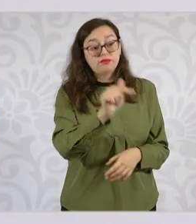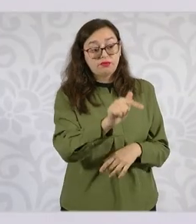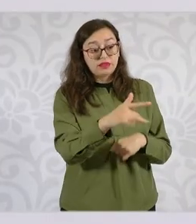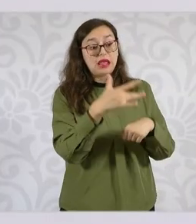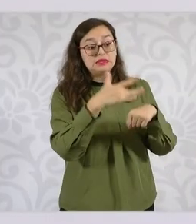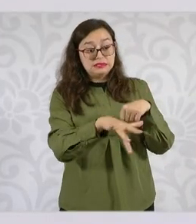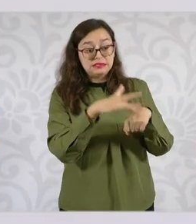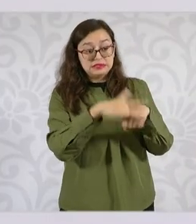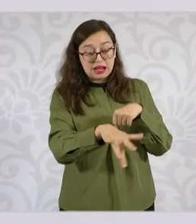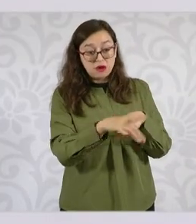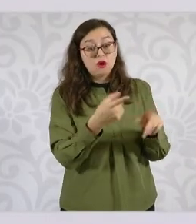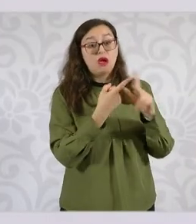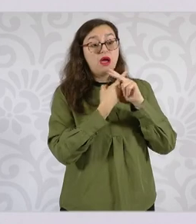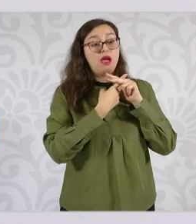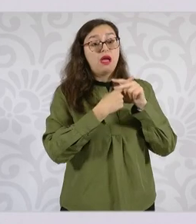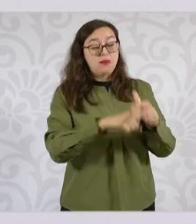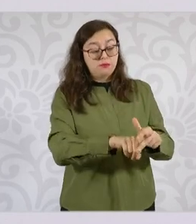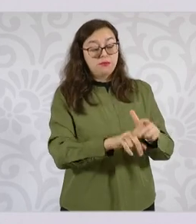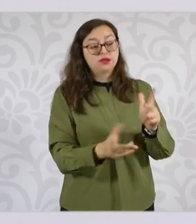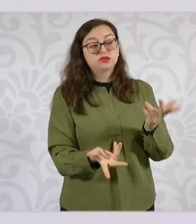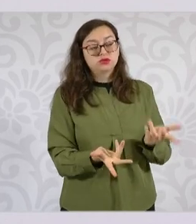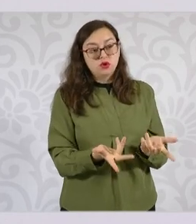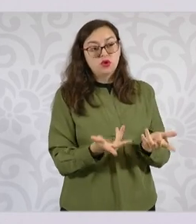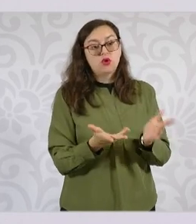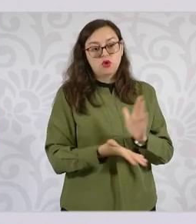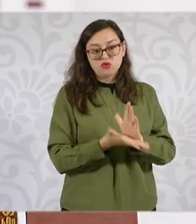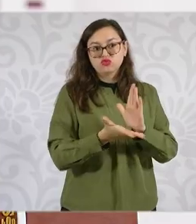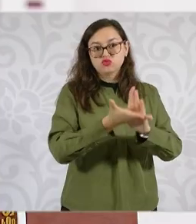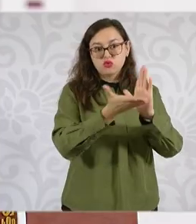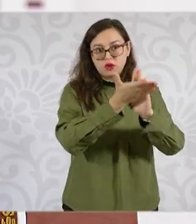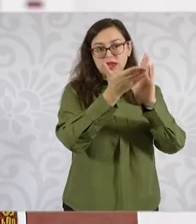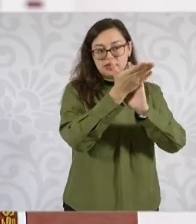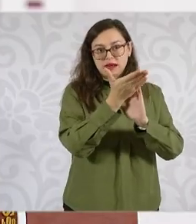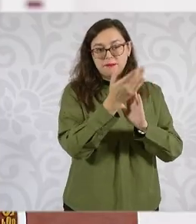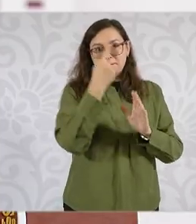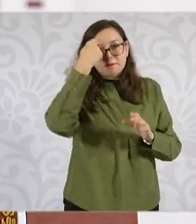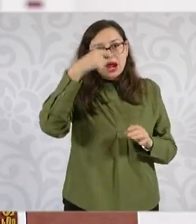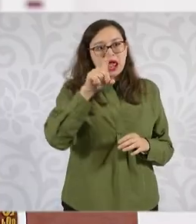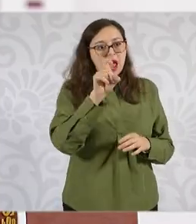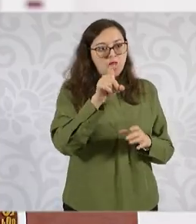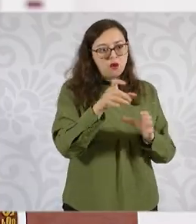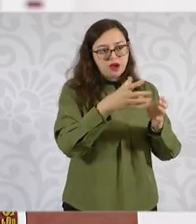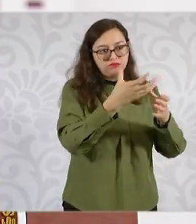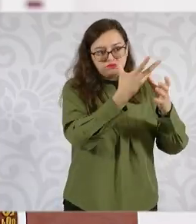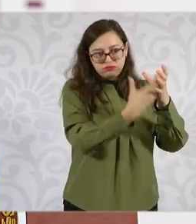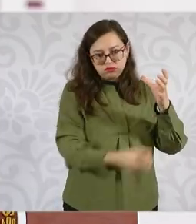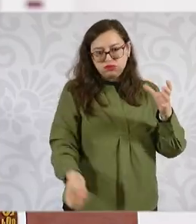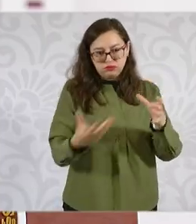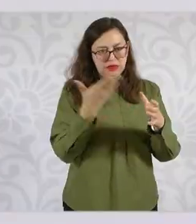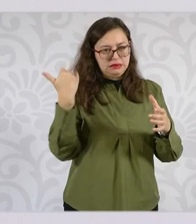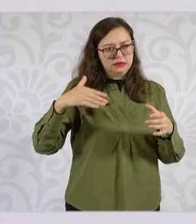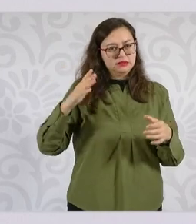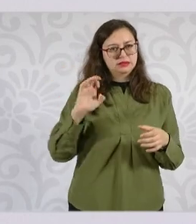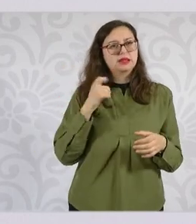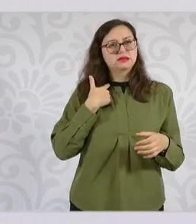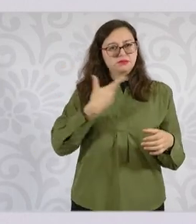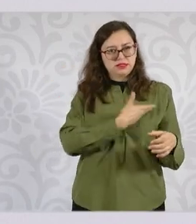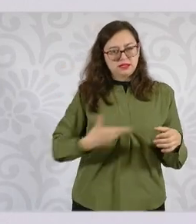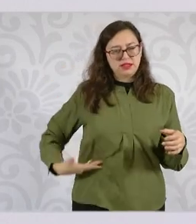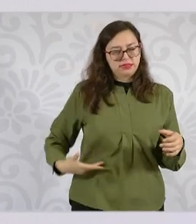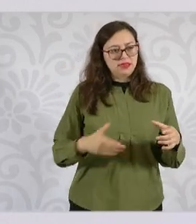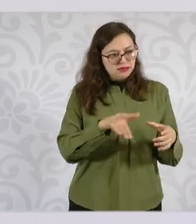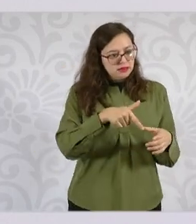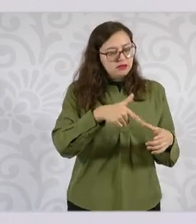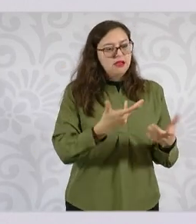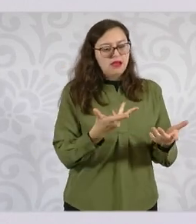disminuir los riesgos de inundaciones, pero tenemos que hacer un programa de drenaje, de acceso a agua